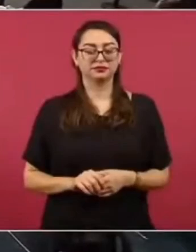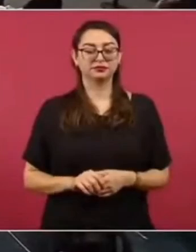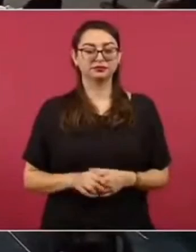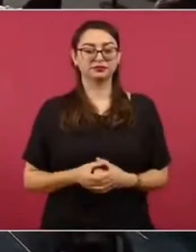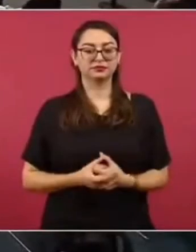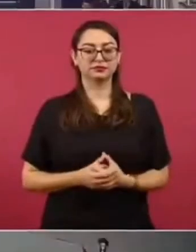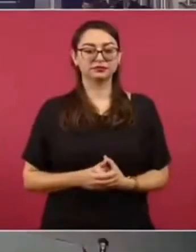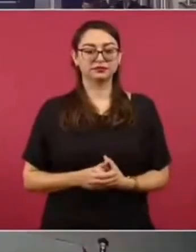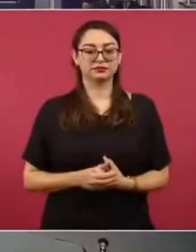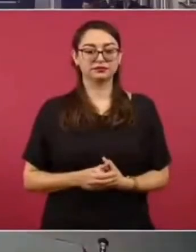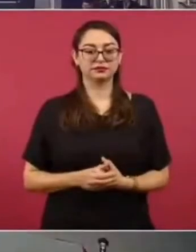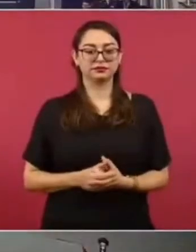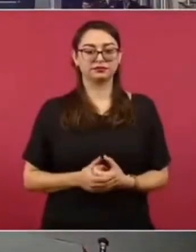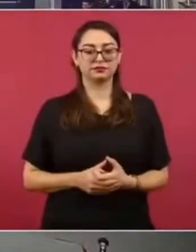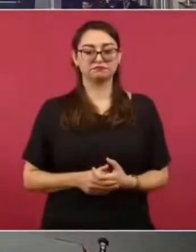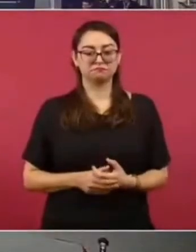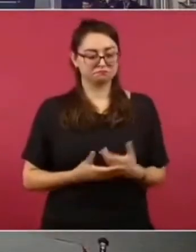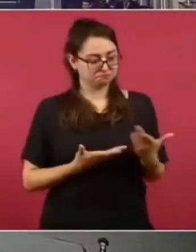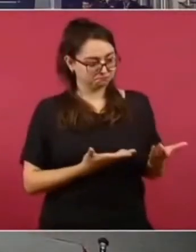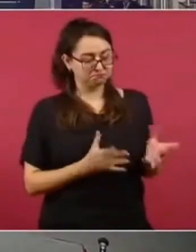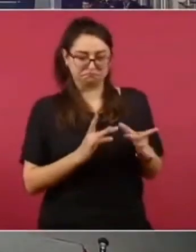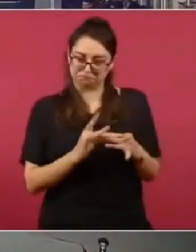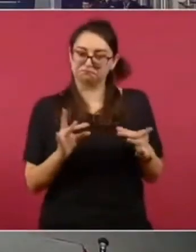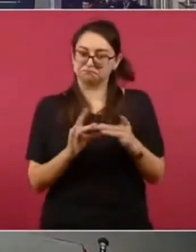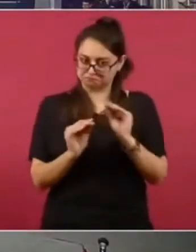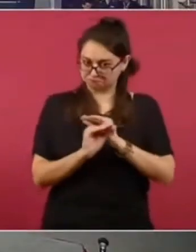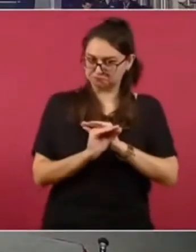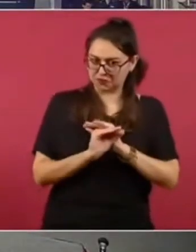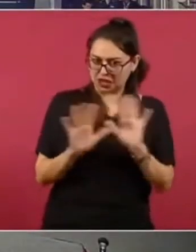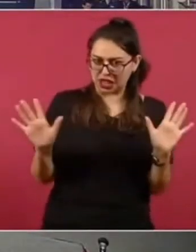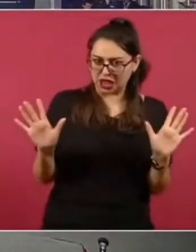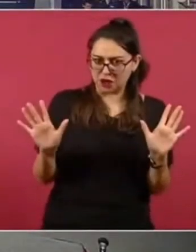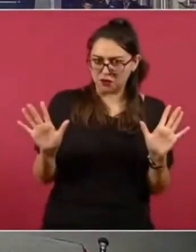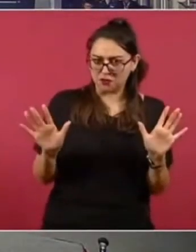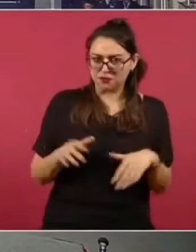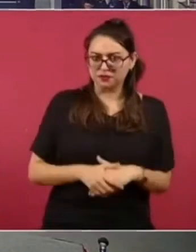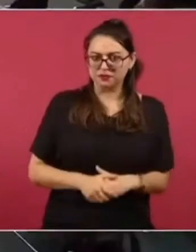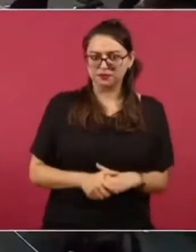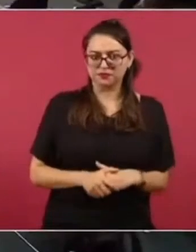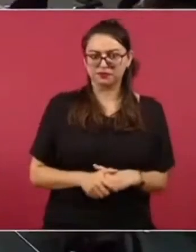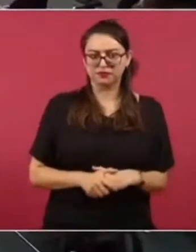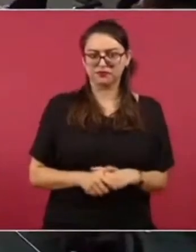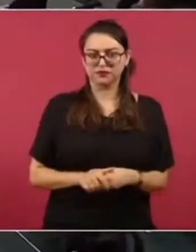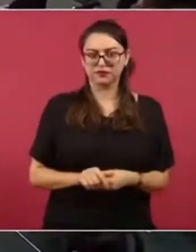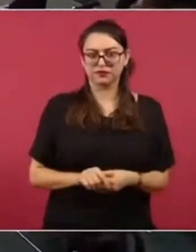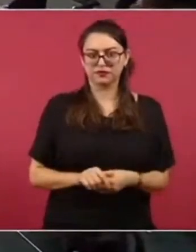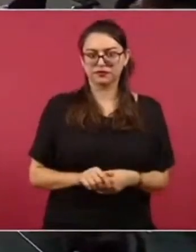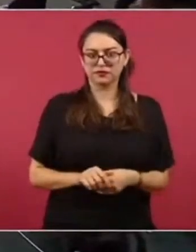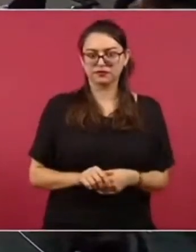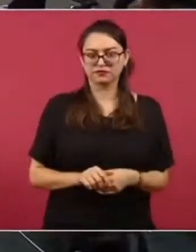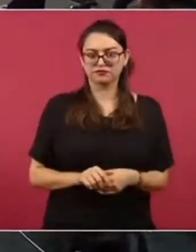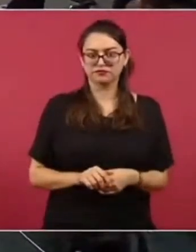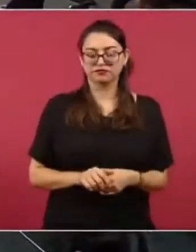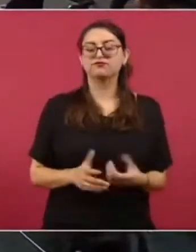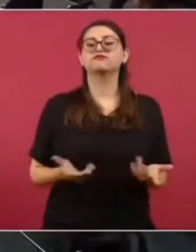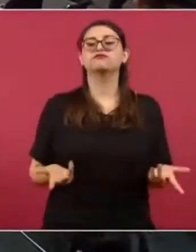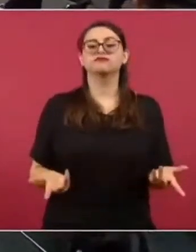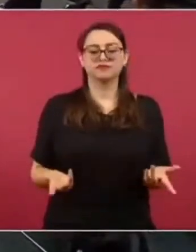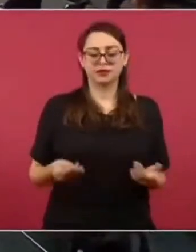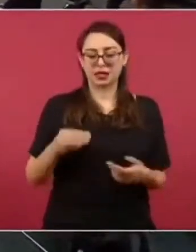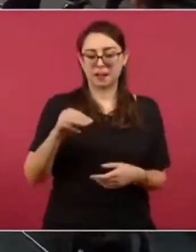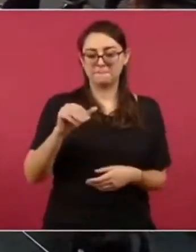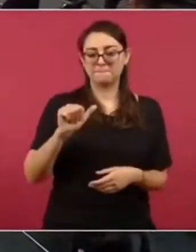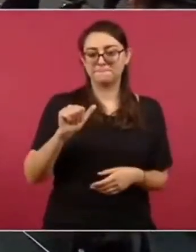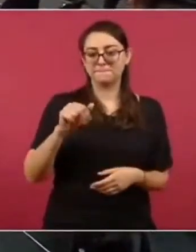Ya explicó, es que, este, que nos diga Manuel Arroyo,